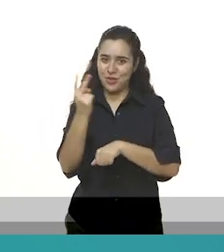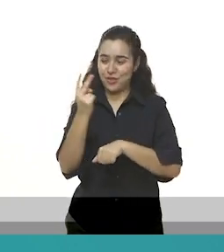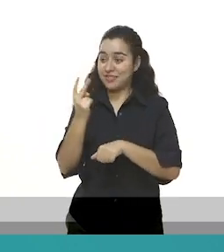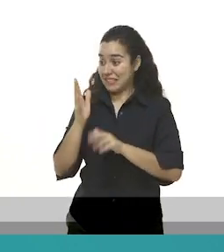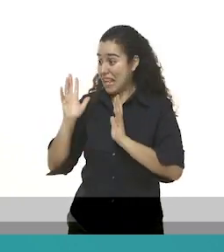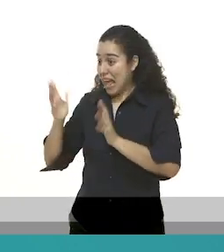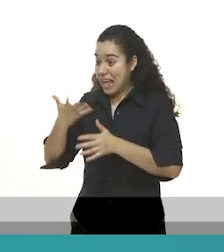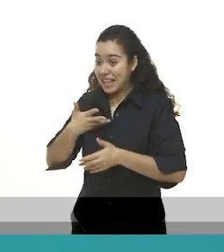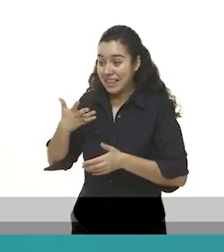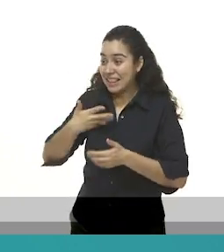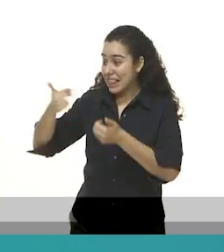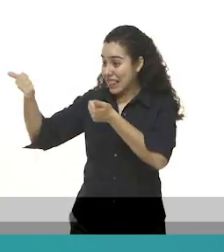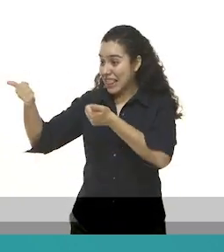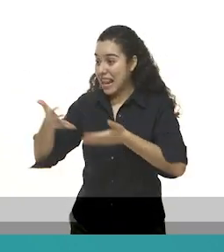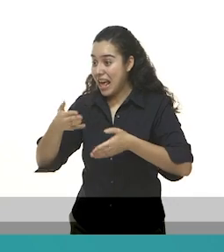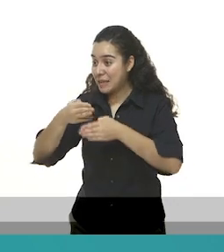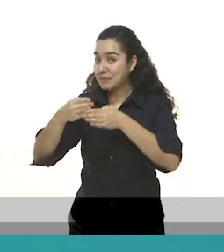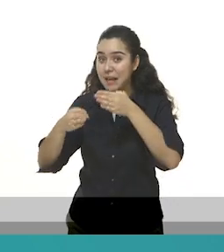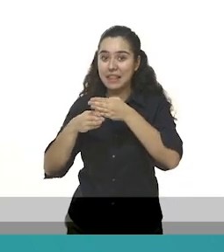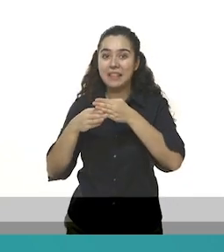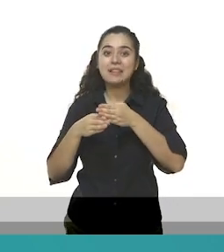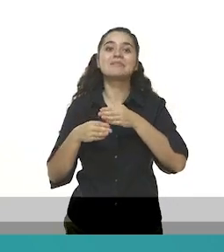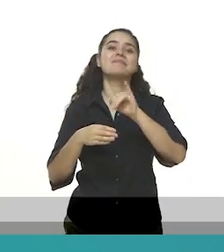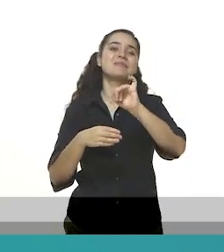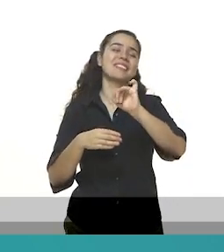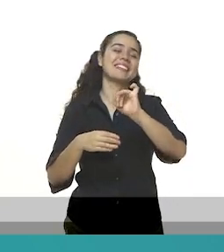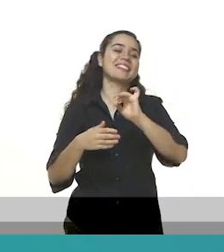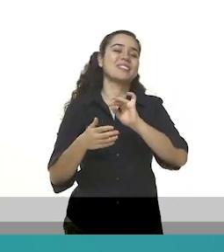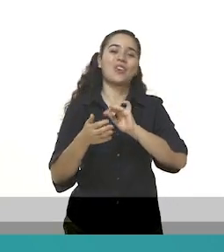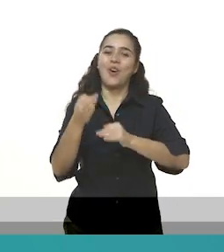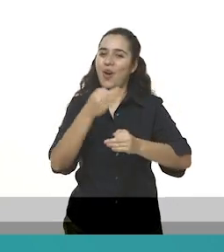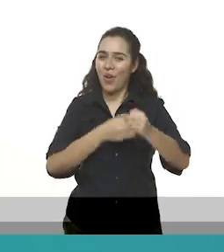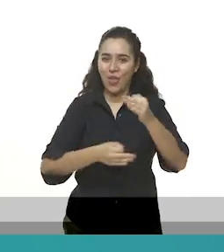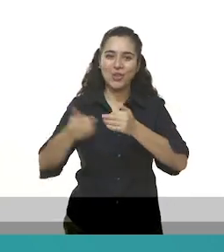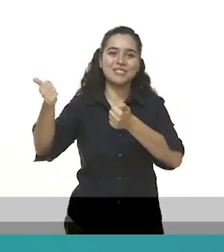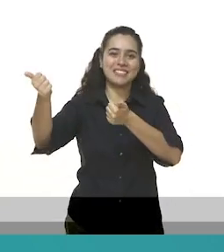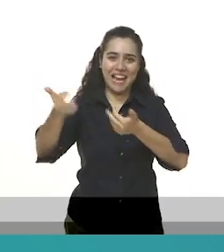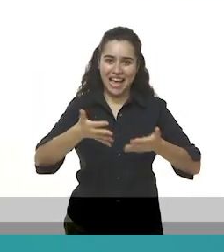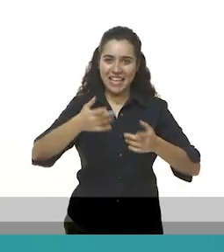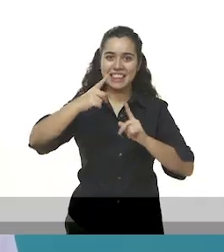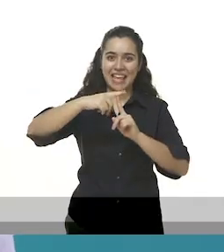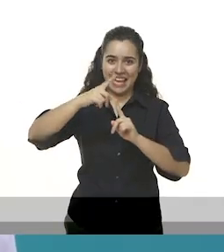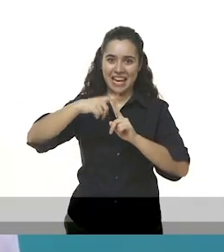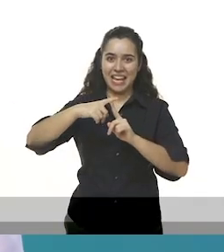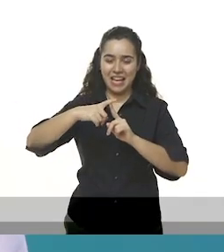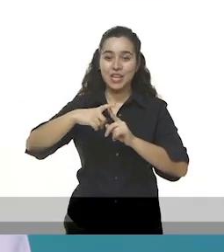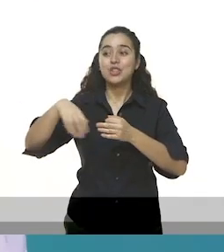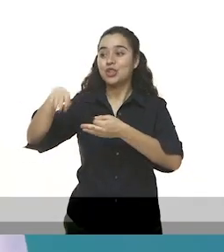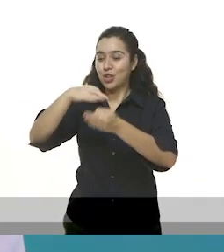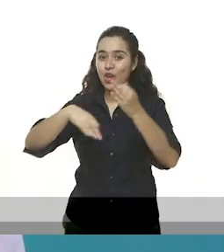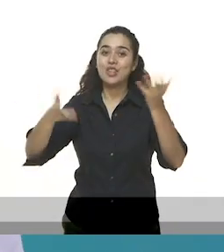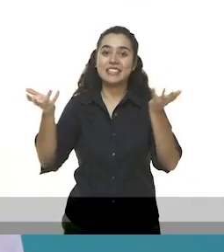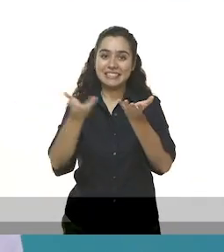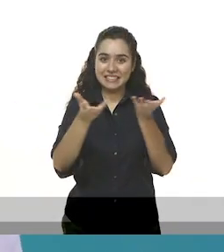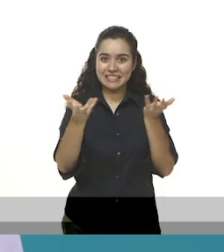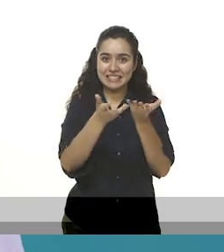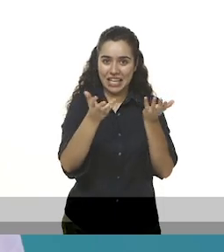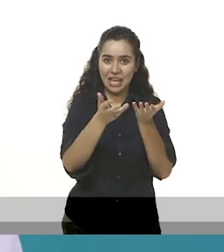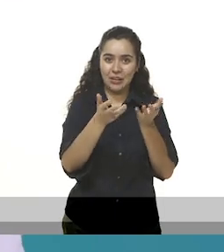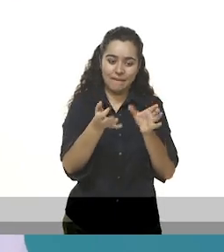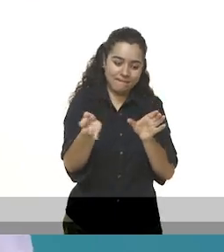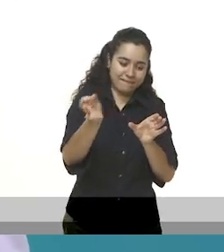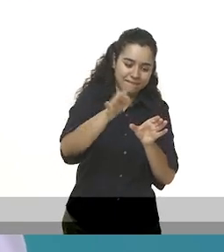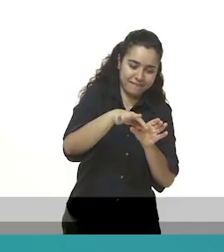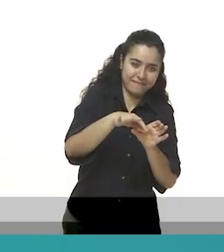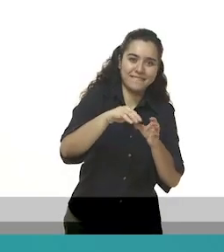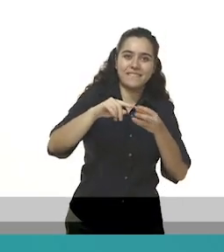seguros de que tenían todo el material que iban a necesitar. Todos sus compañeros cumplieron con la tarea. Así que todos los equipos iban a poder